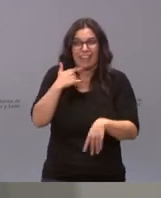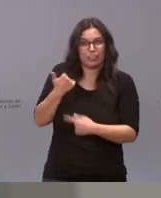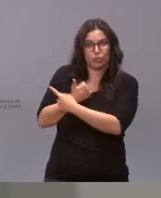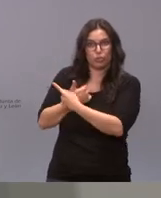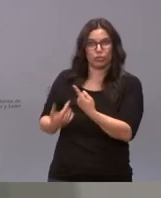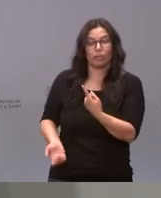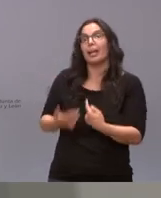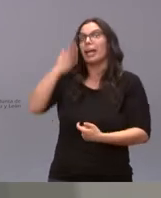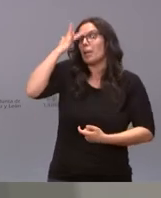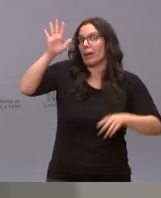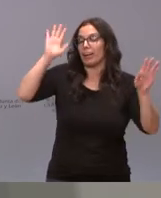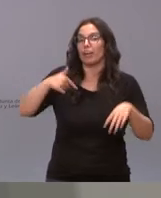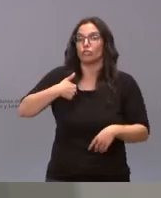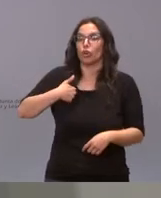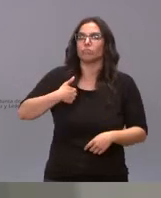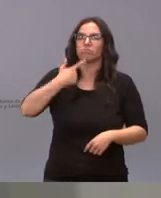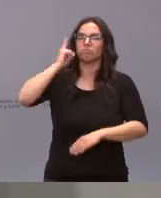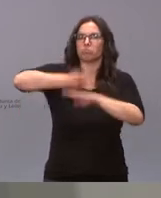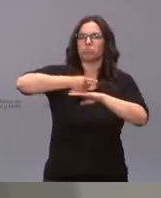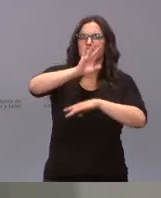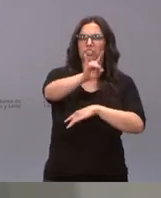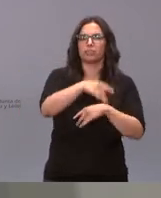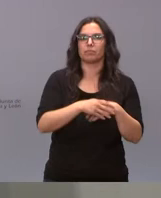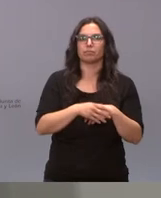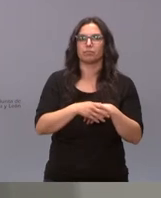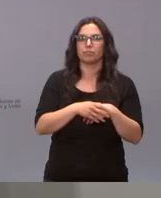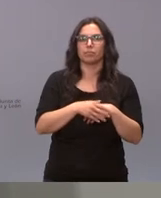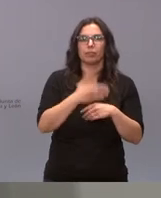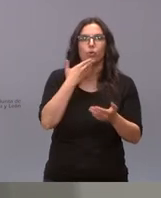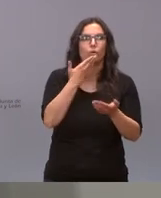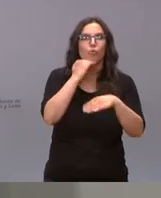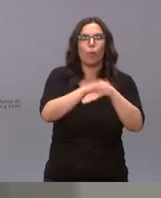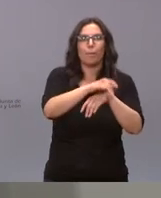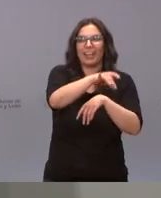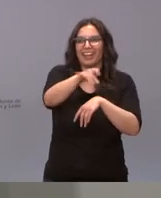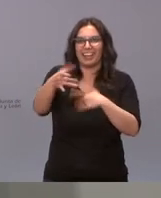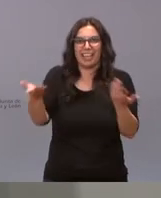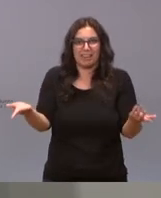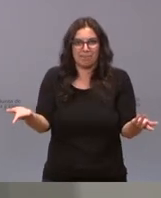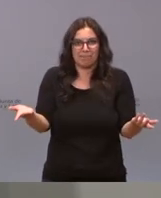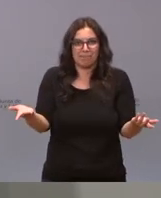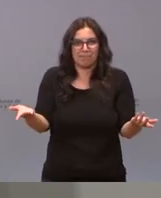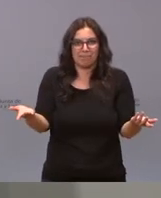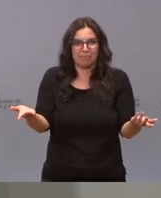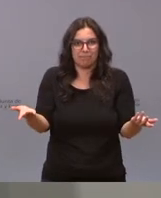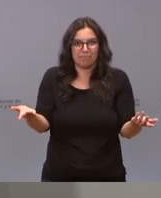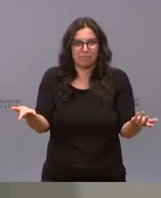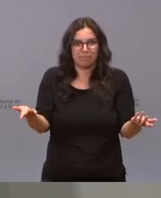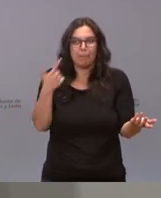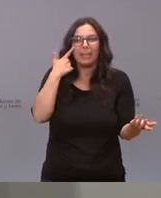imagínese que yo voy y pongo esto y a quien le pido que me lo cumpla a quien le pido que vaya a vigilarlo